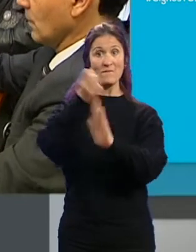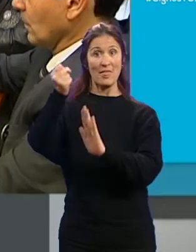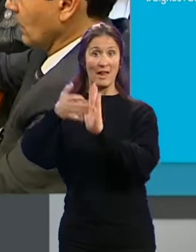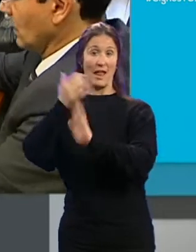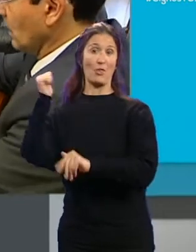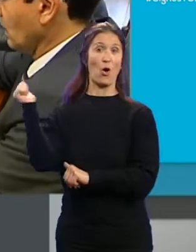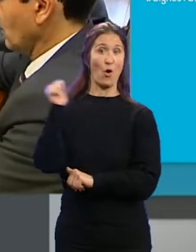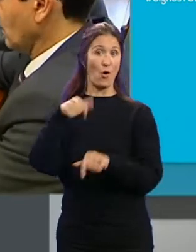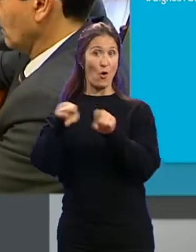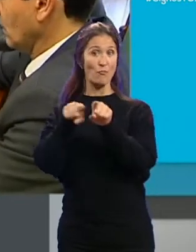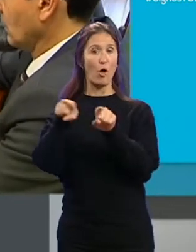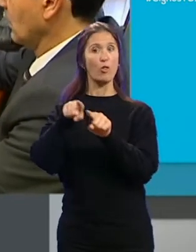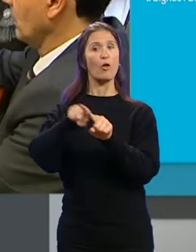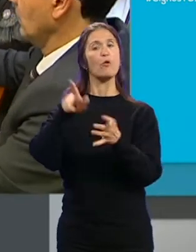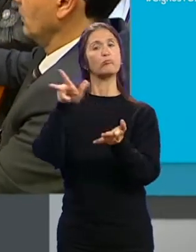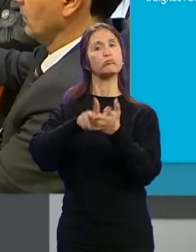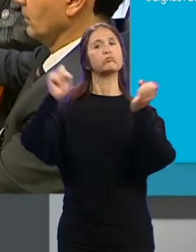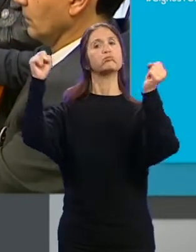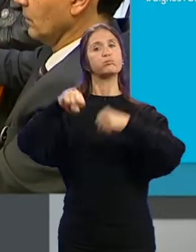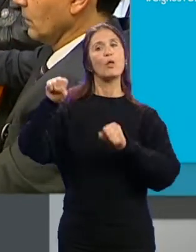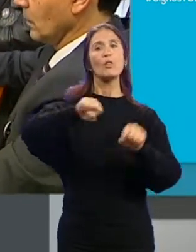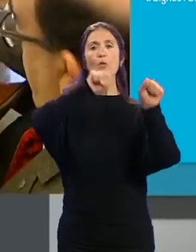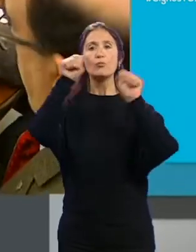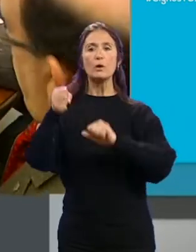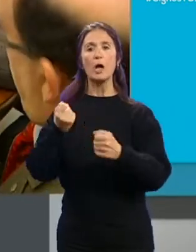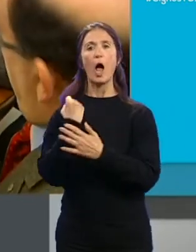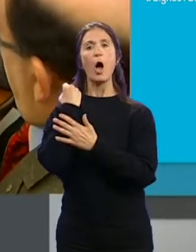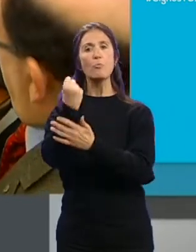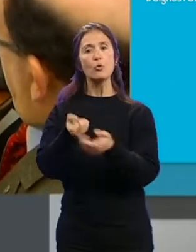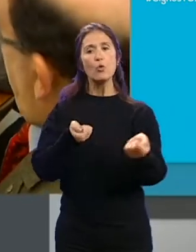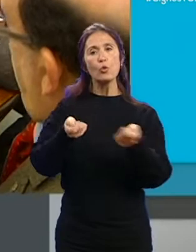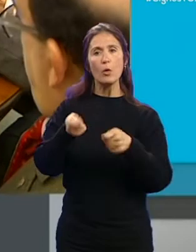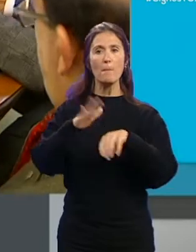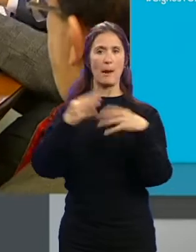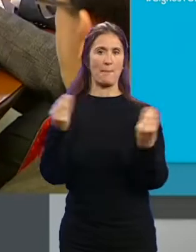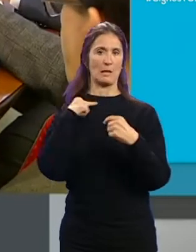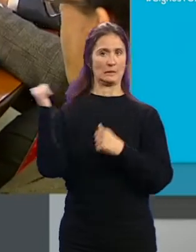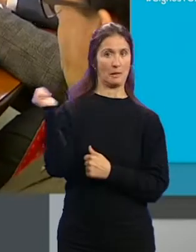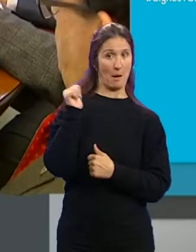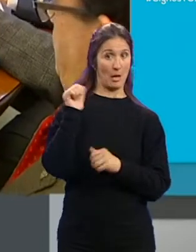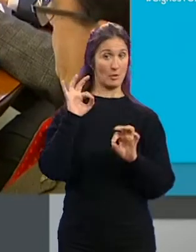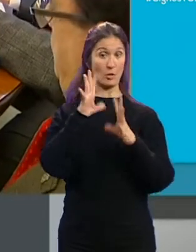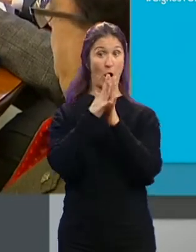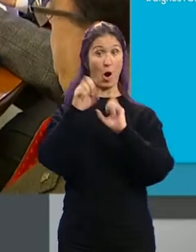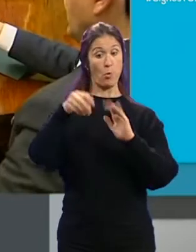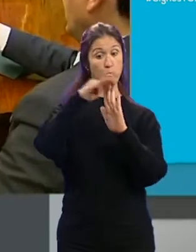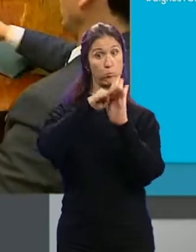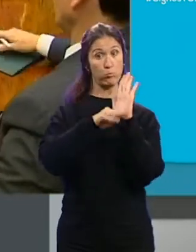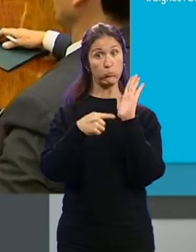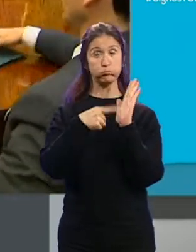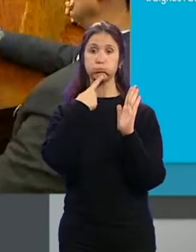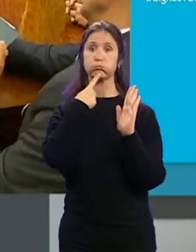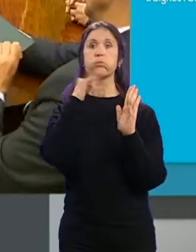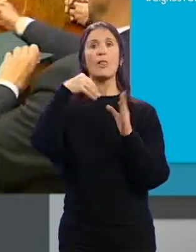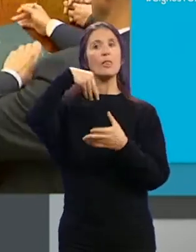Cofradías ratifica la defensa, el apoyo y la coordinación de la Semana Santa. El acuerdo recoge cuestiones que